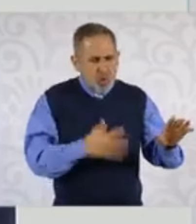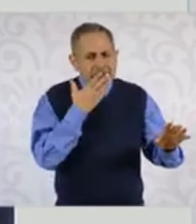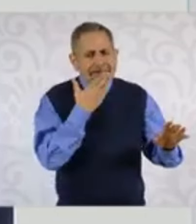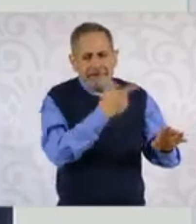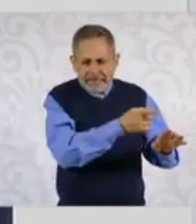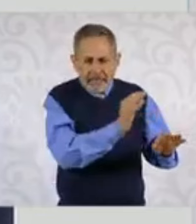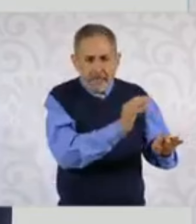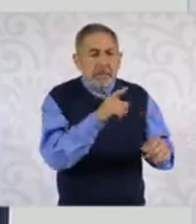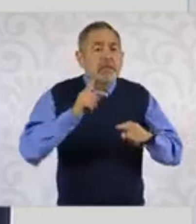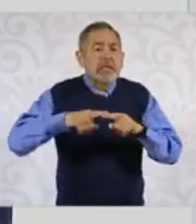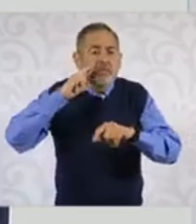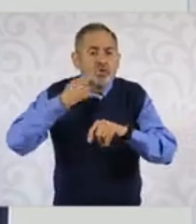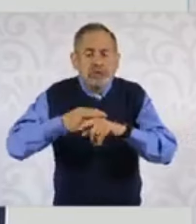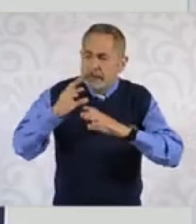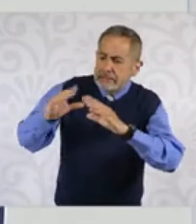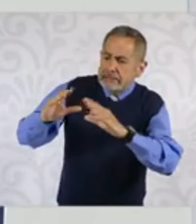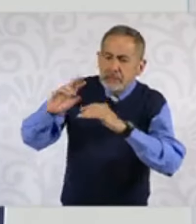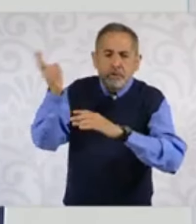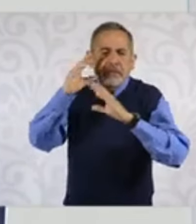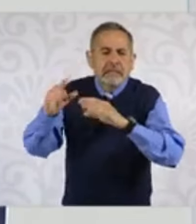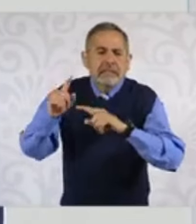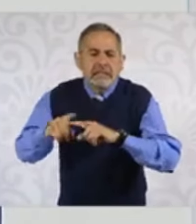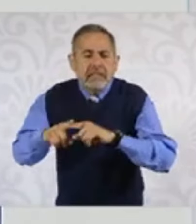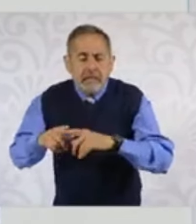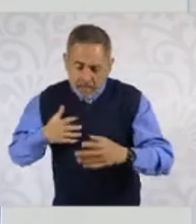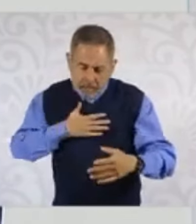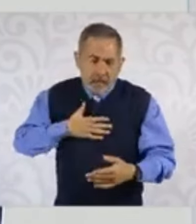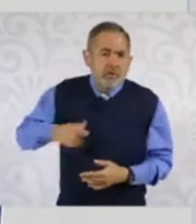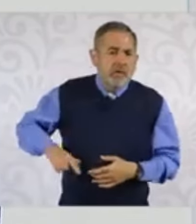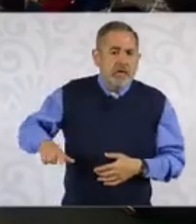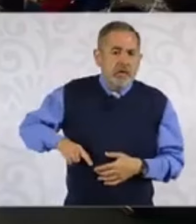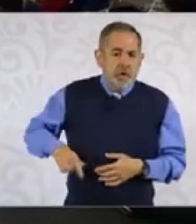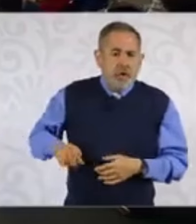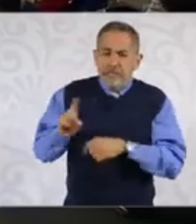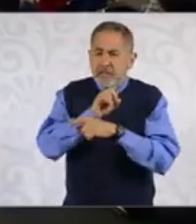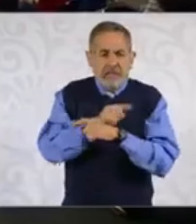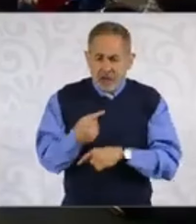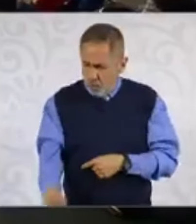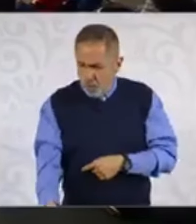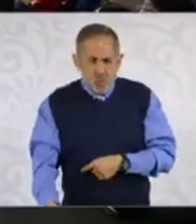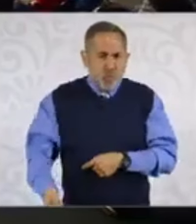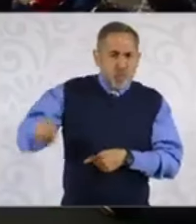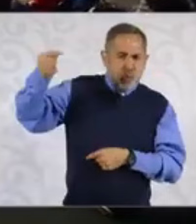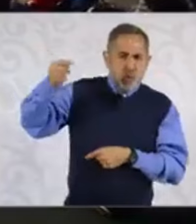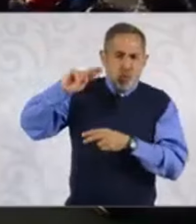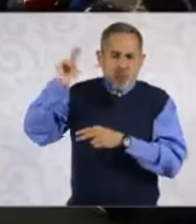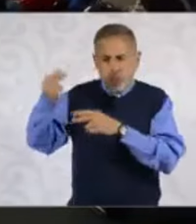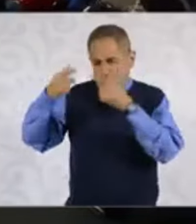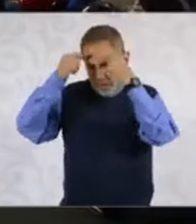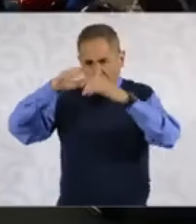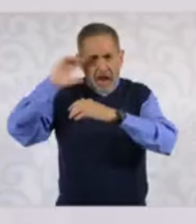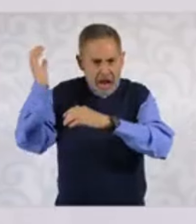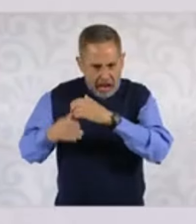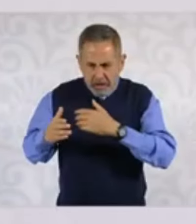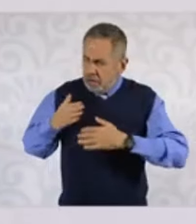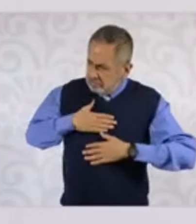los pagos pues sean cortos, que no sean largos, o sea que sean, si es posible que fueran 15 días, pero